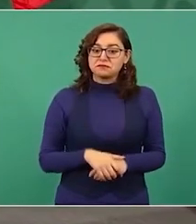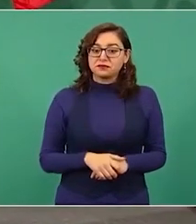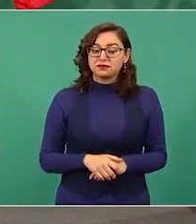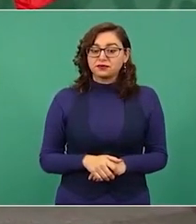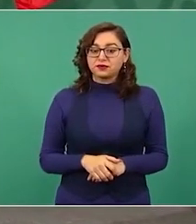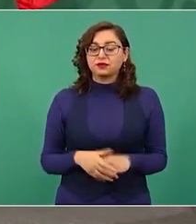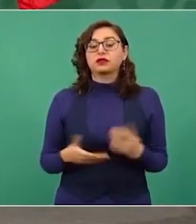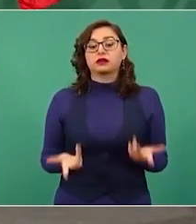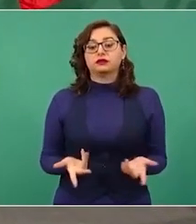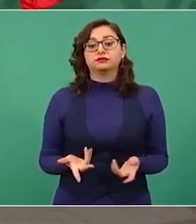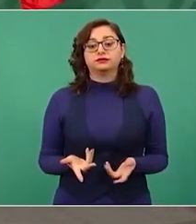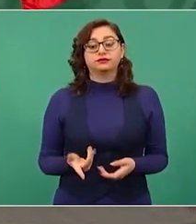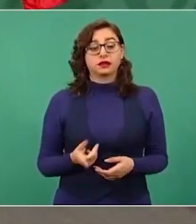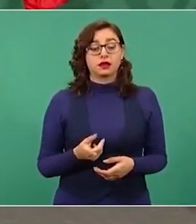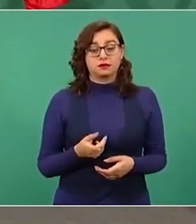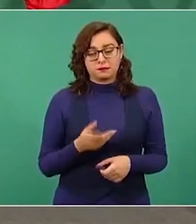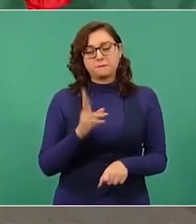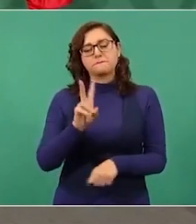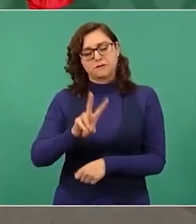Corresponde al INE hacerlo.